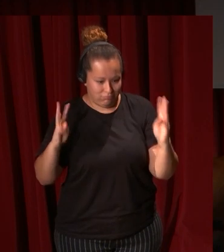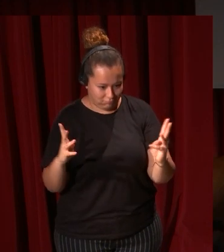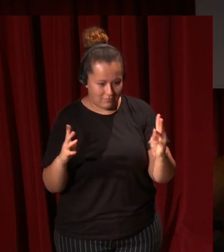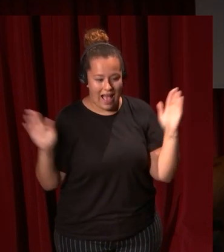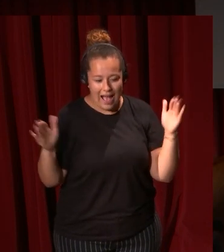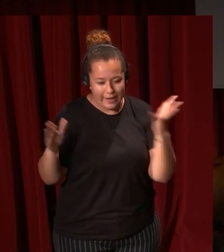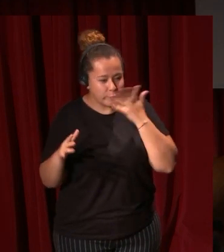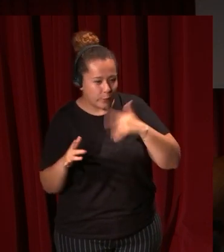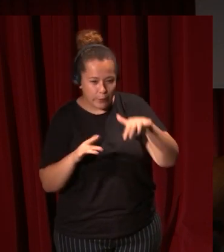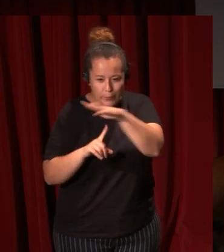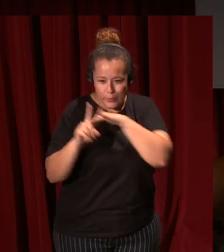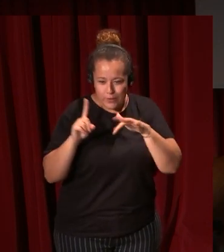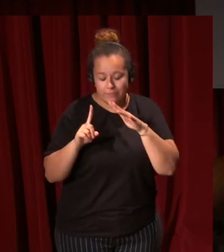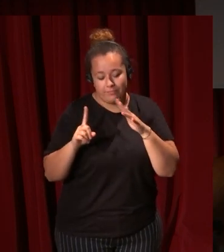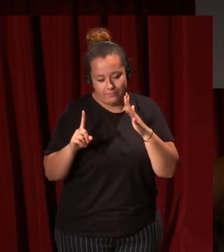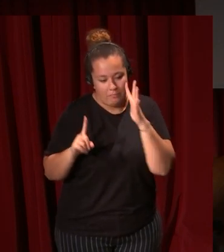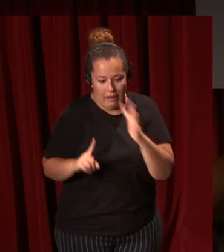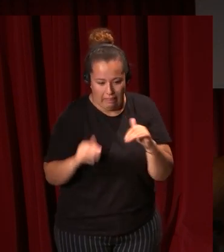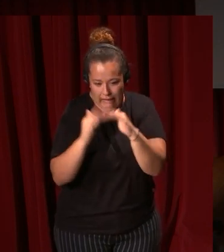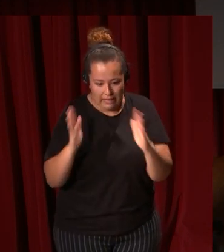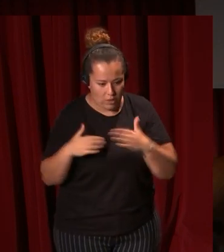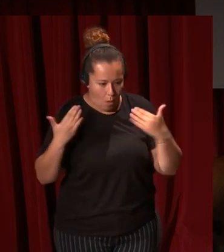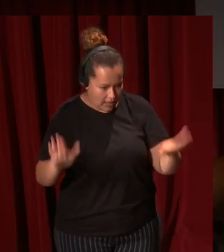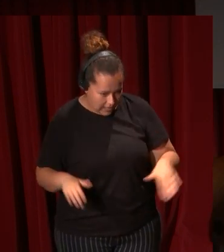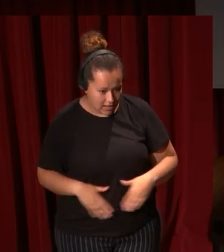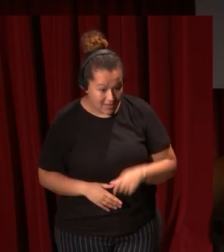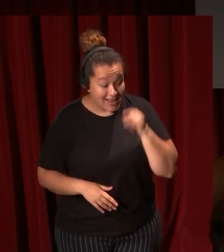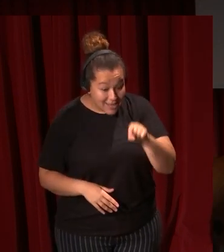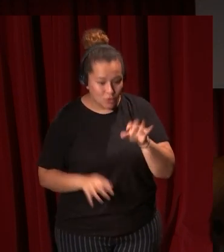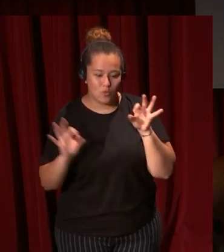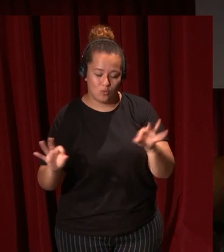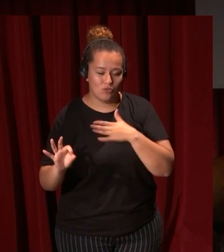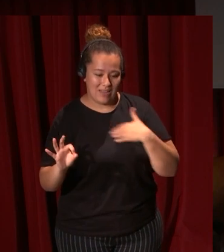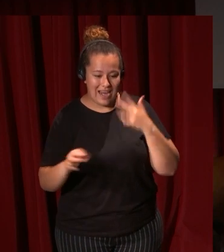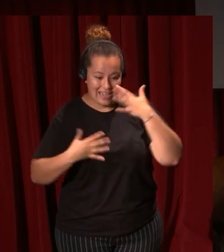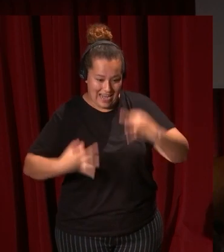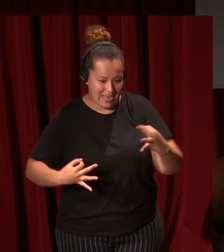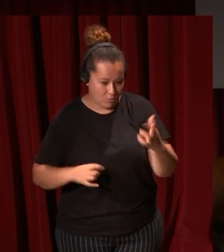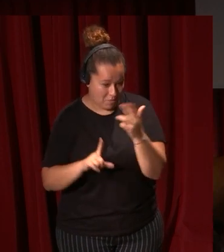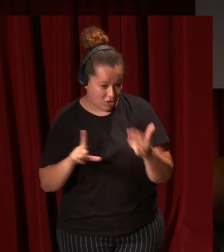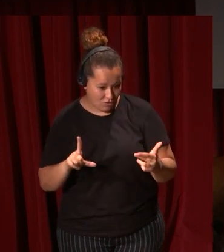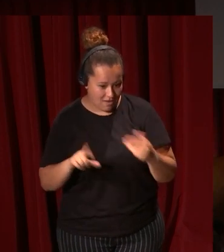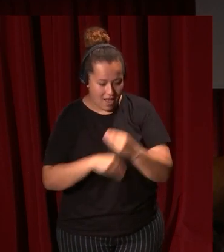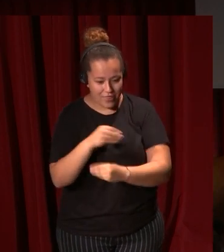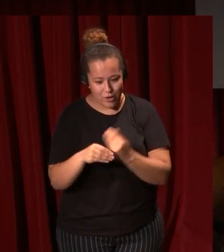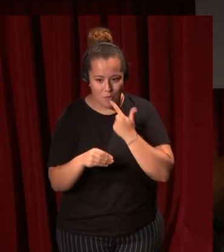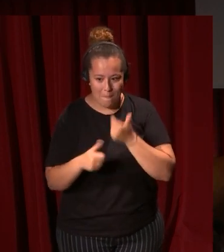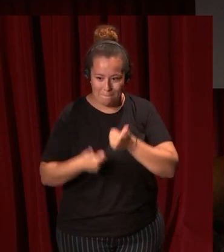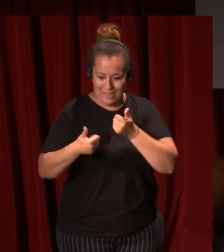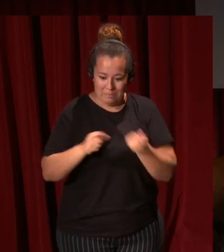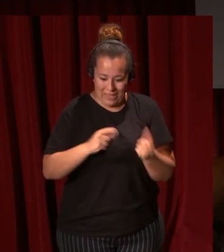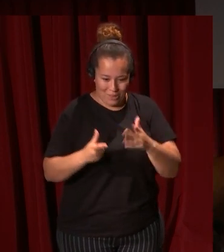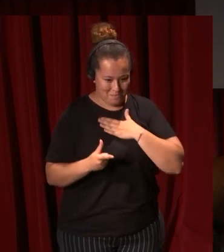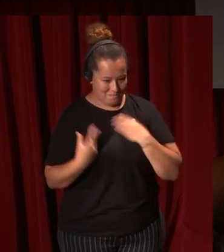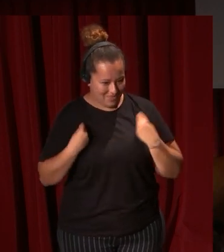el entorno parecen de una casa cualquiera eso precisamente es lo que pretende el realismo pictórico acercar eso a nosotros